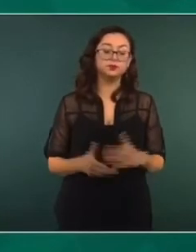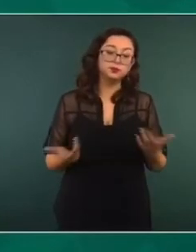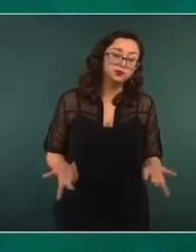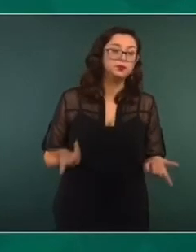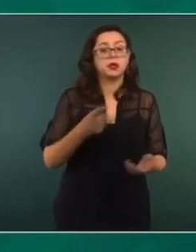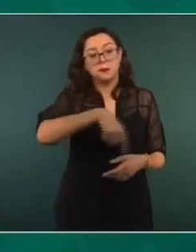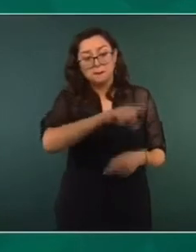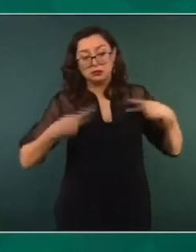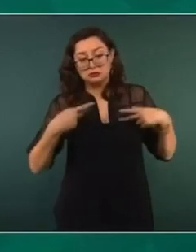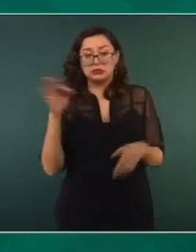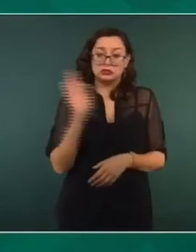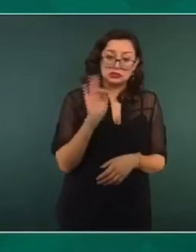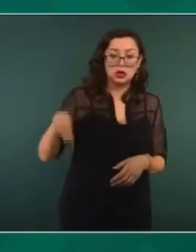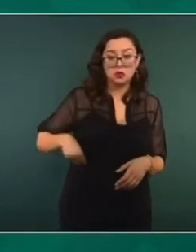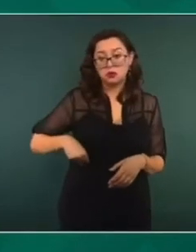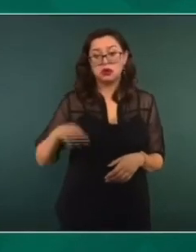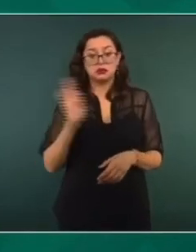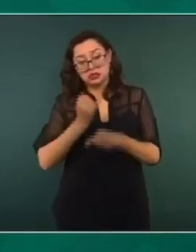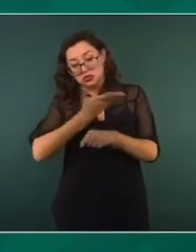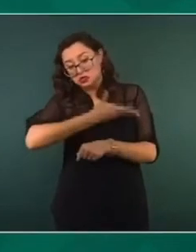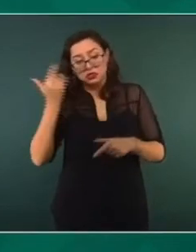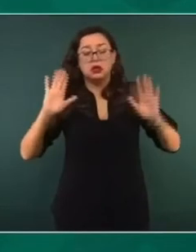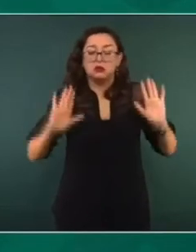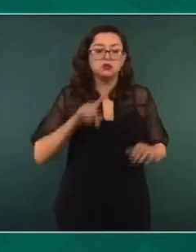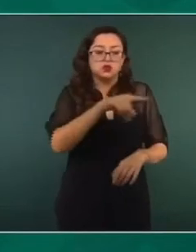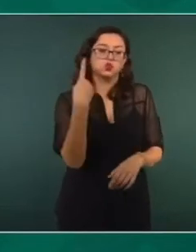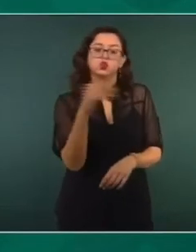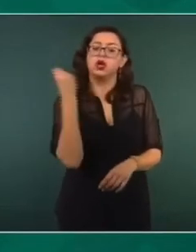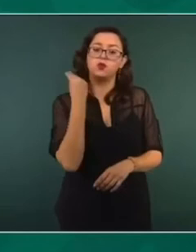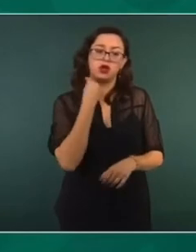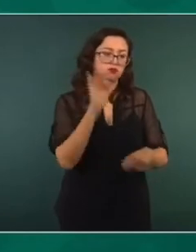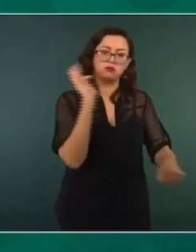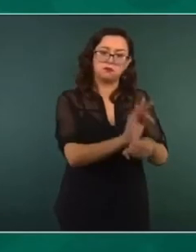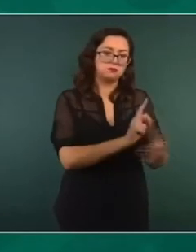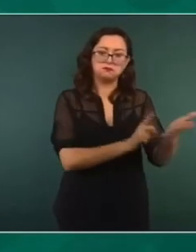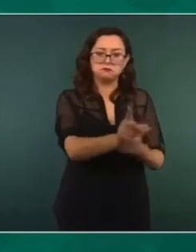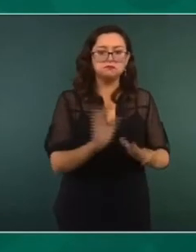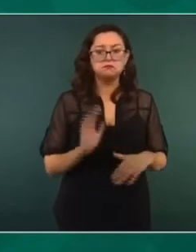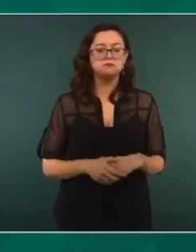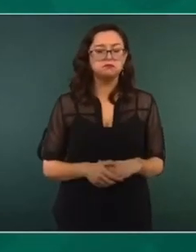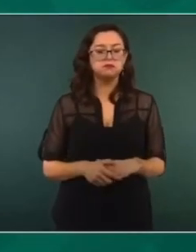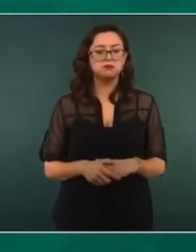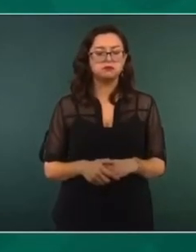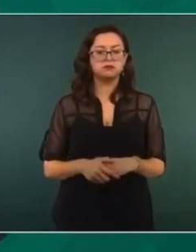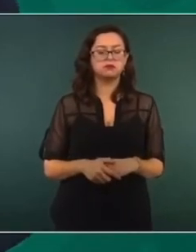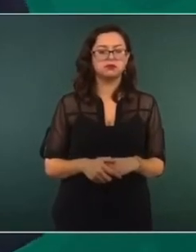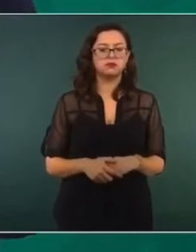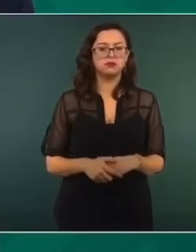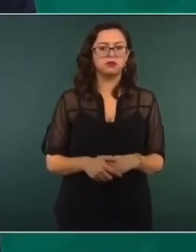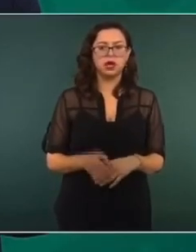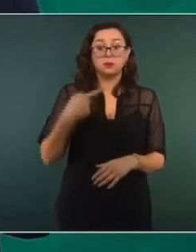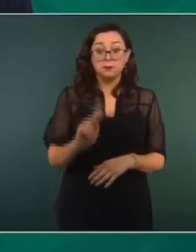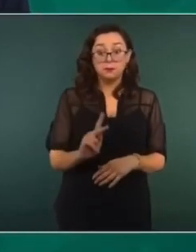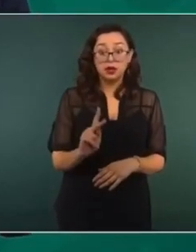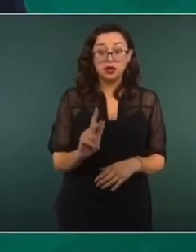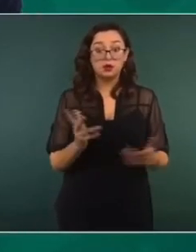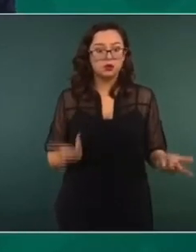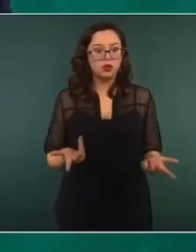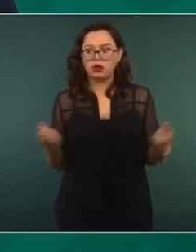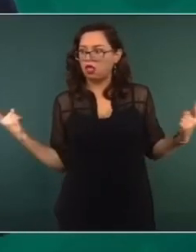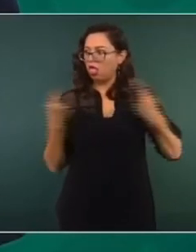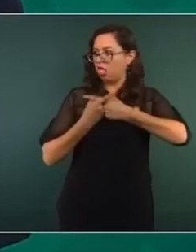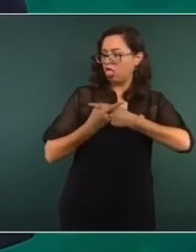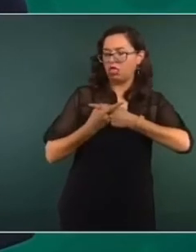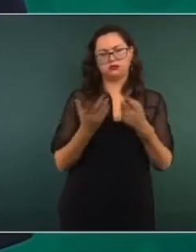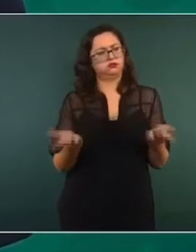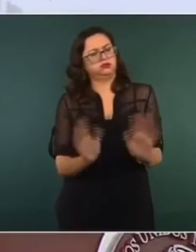implicados, claro que tienen derecho a la defensa, pero no hay motivo para decir que es una cosa o